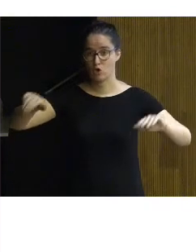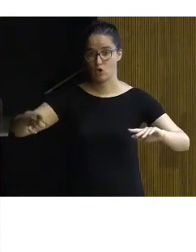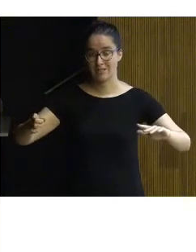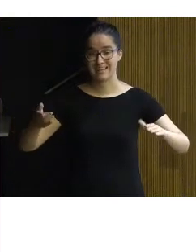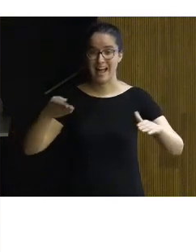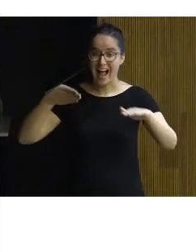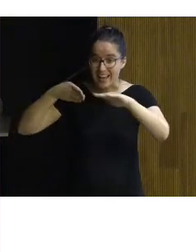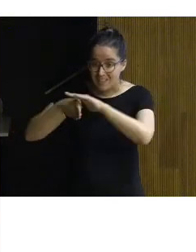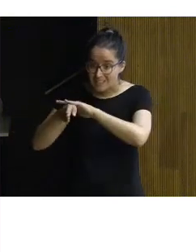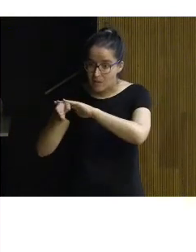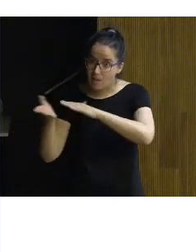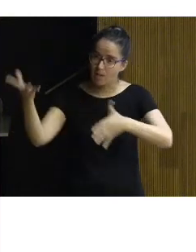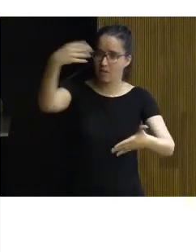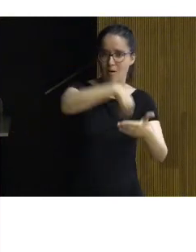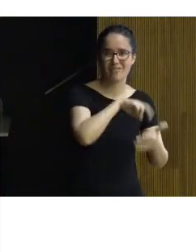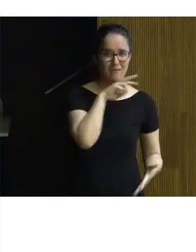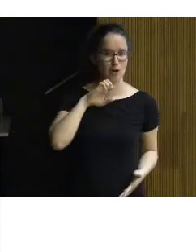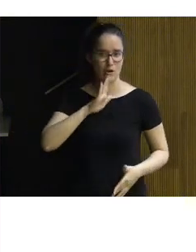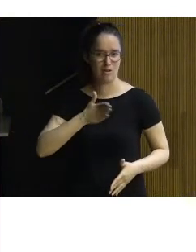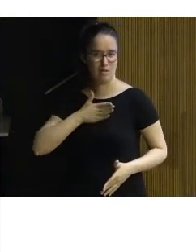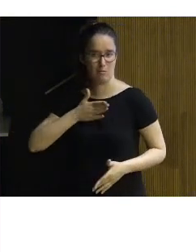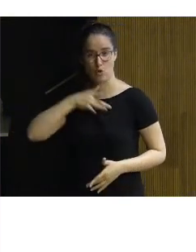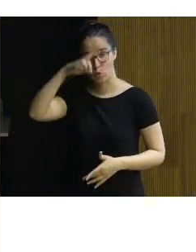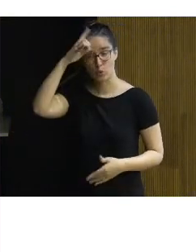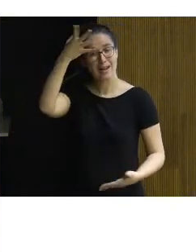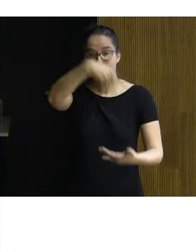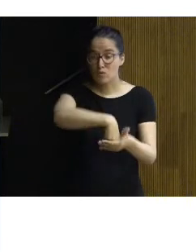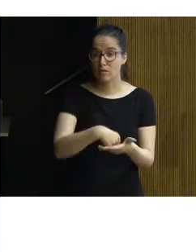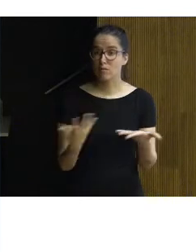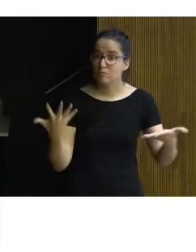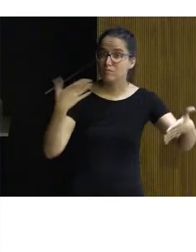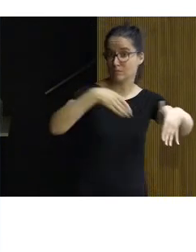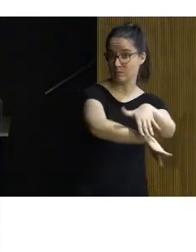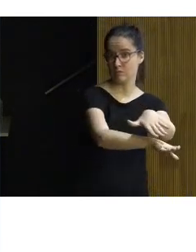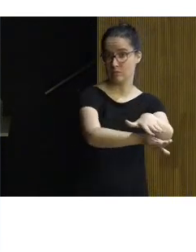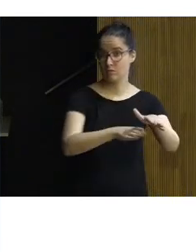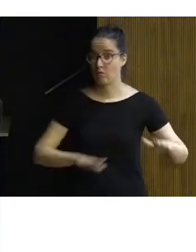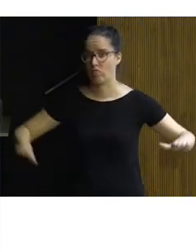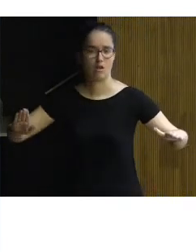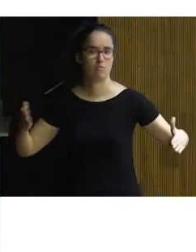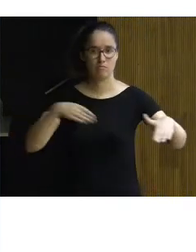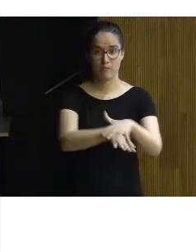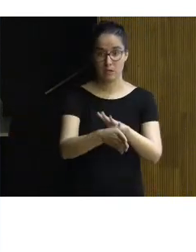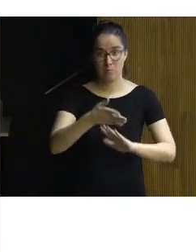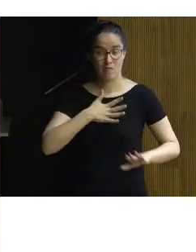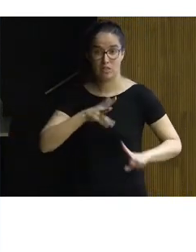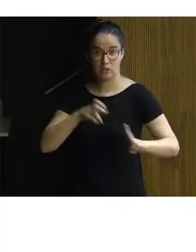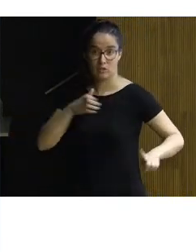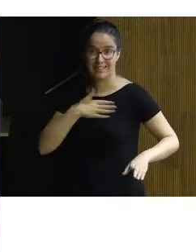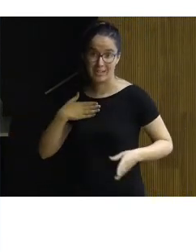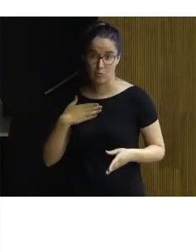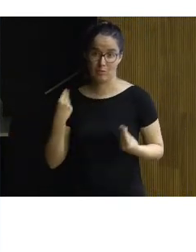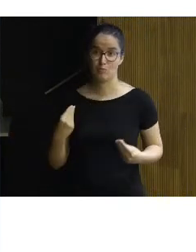que la accesibilidad forma parte de los valores del patrimonio cultural y esa es mi visión de hoy y quiero que sea la visión del